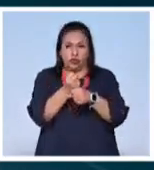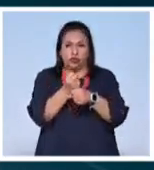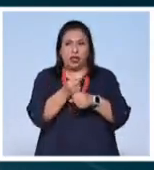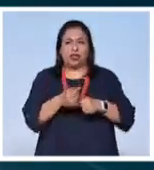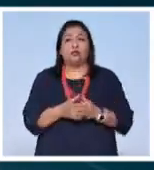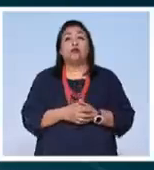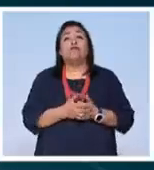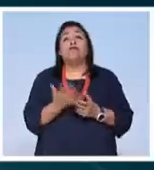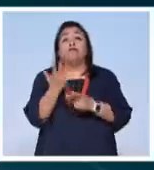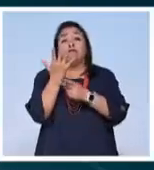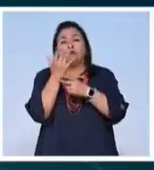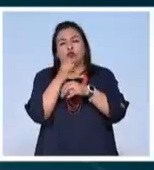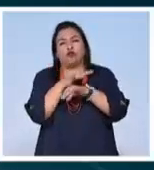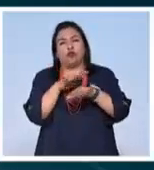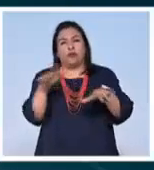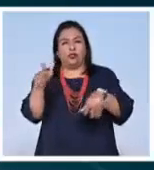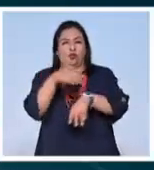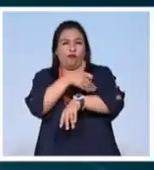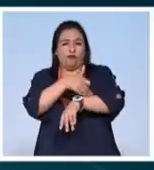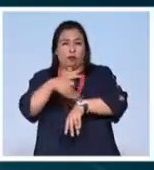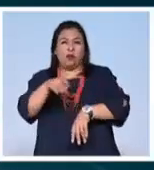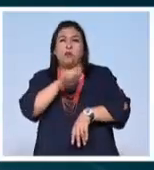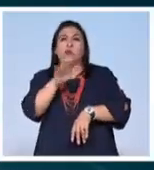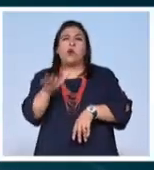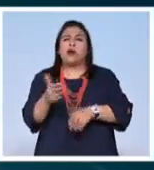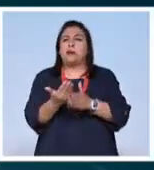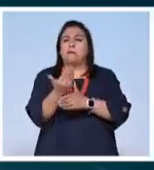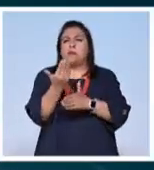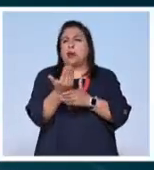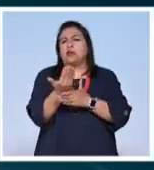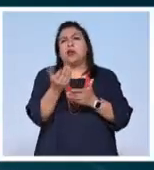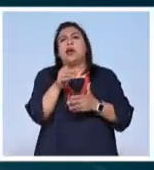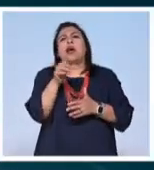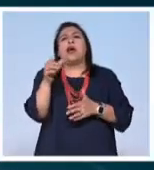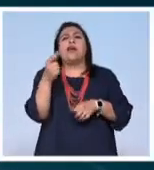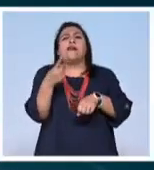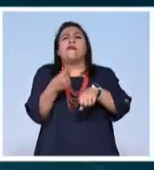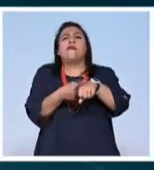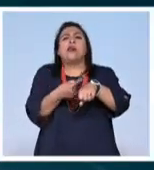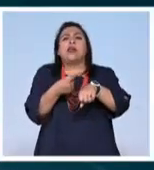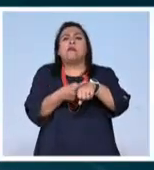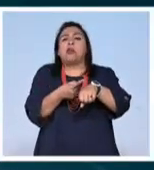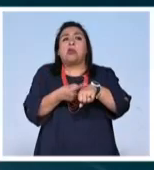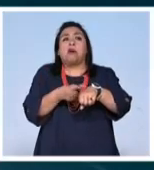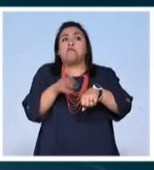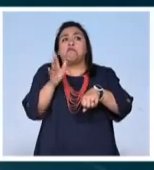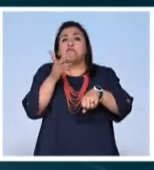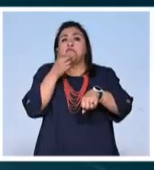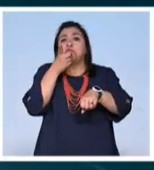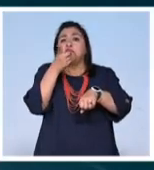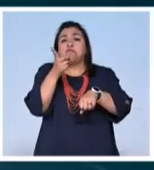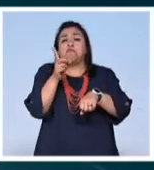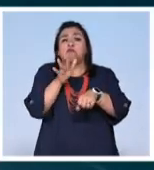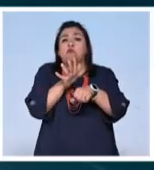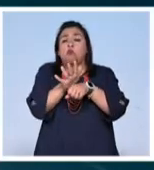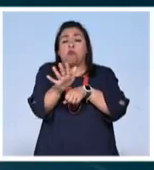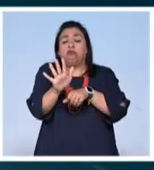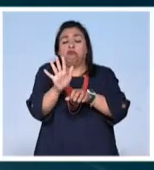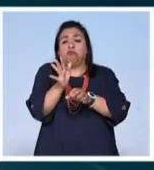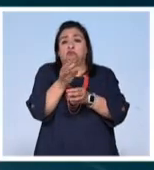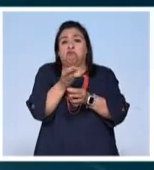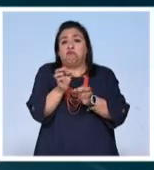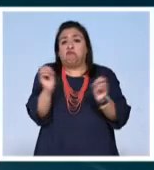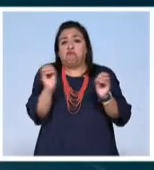de acuerdo con declaraciones de la familia murió por la mañana y como consecuencia de una enfermedad de la que no se quisieron revelar los detalles